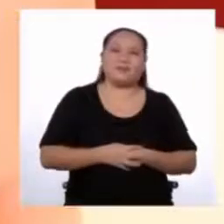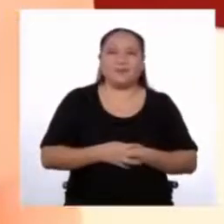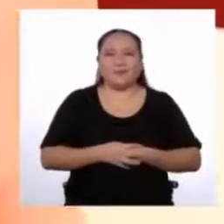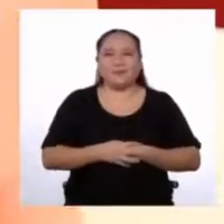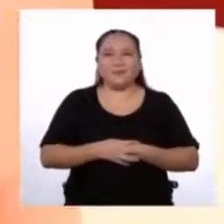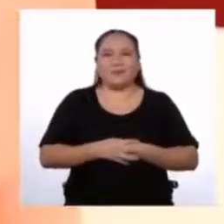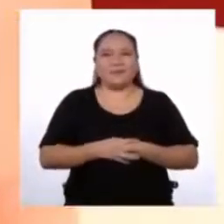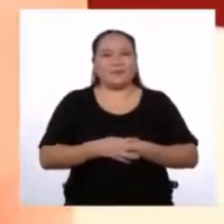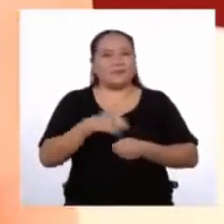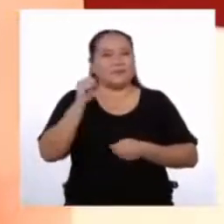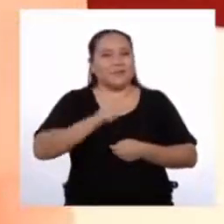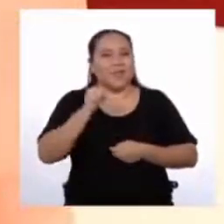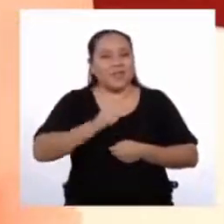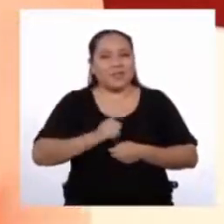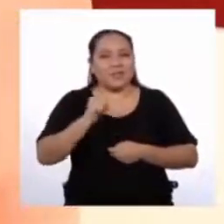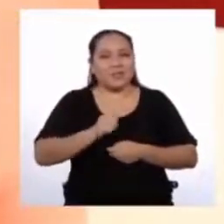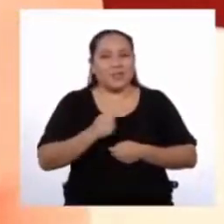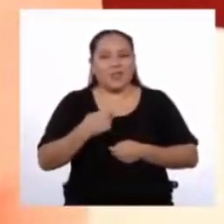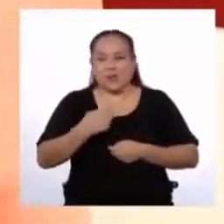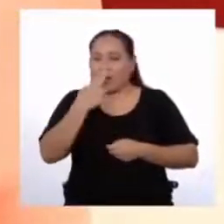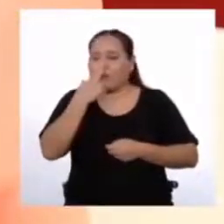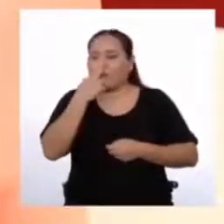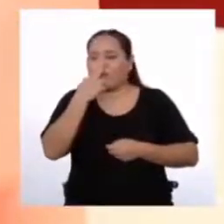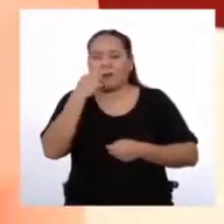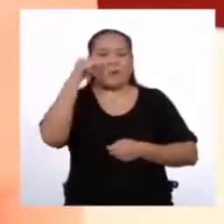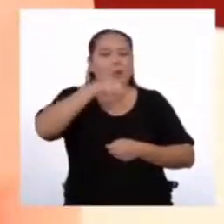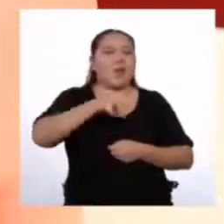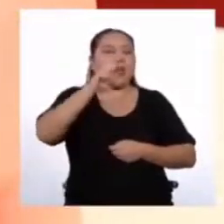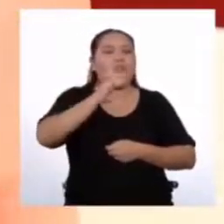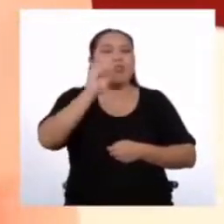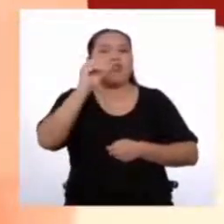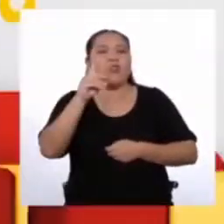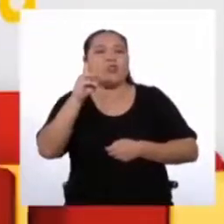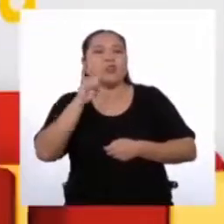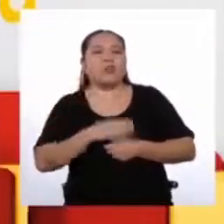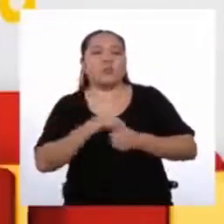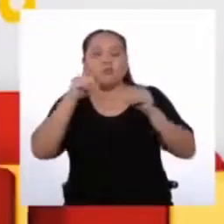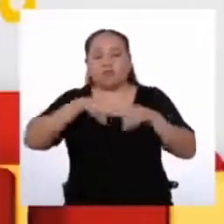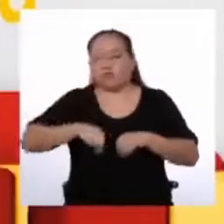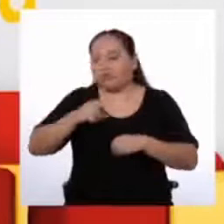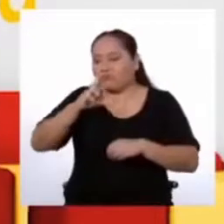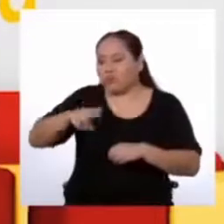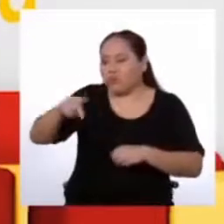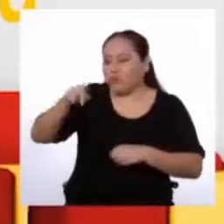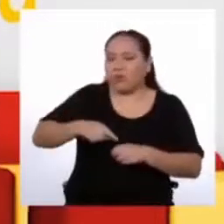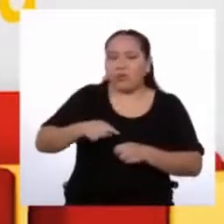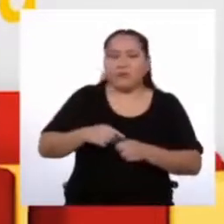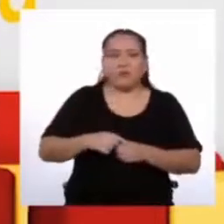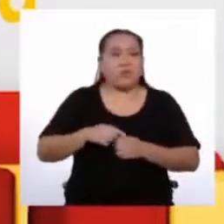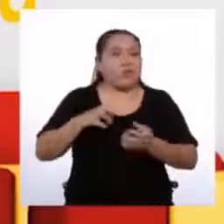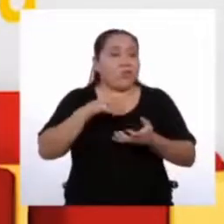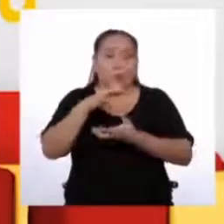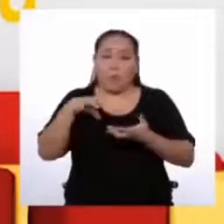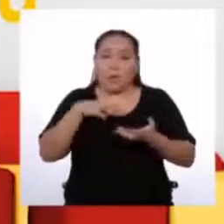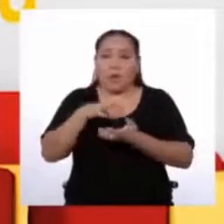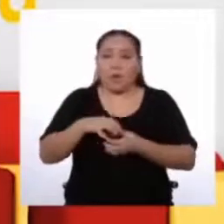¡Vota por tocino! ¡Marca el Rodrigo! ¡Vota por tocino! Oye, oye, oye, oye, no mezcles la canción es Vota por